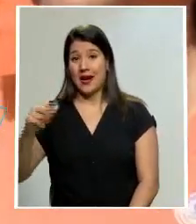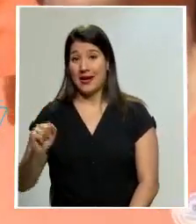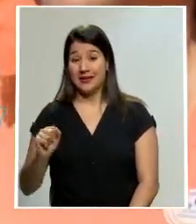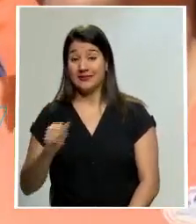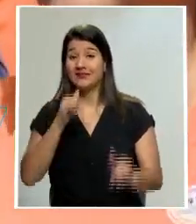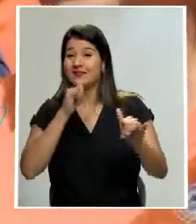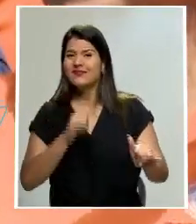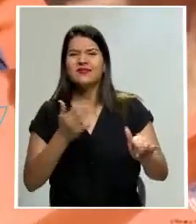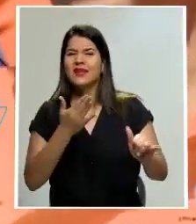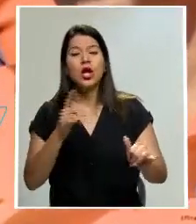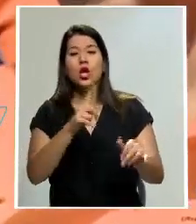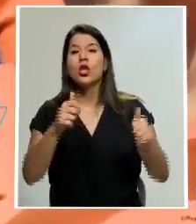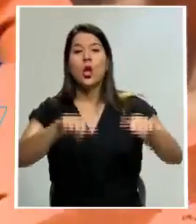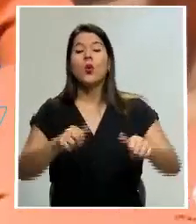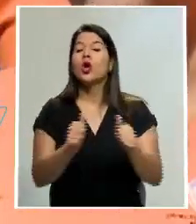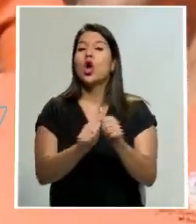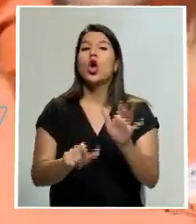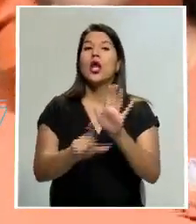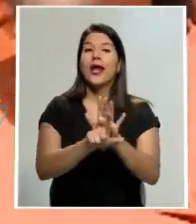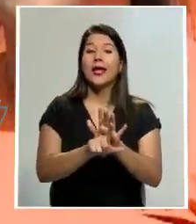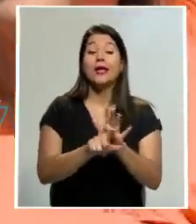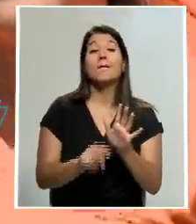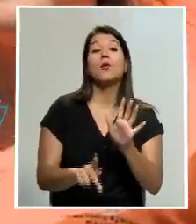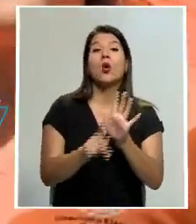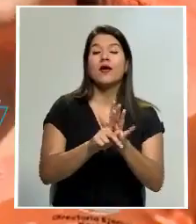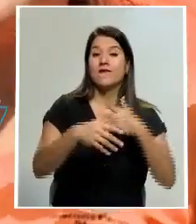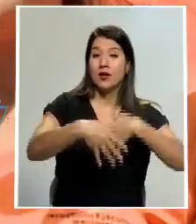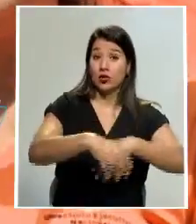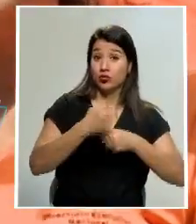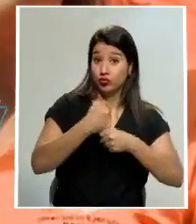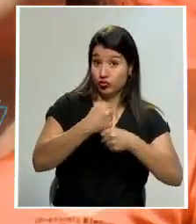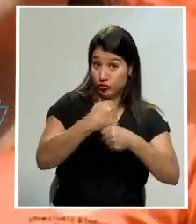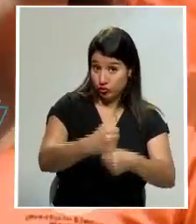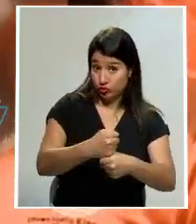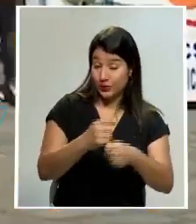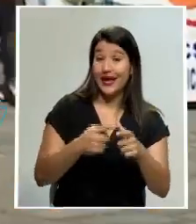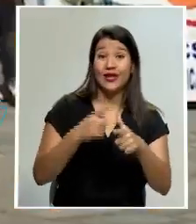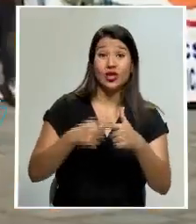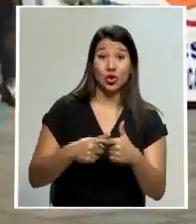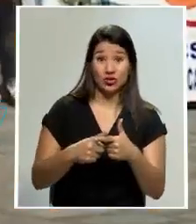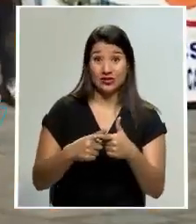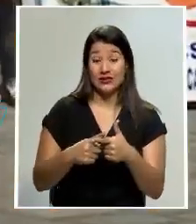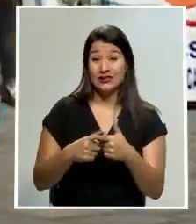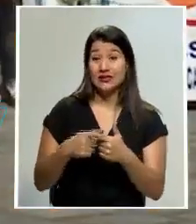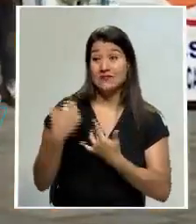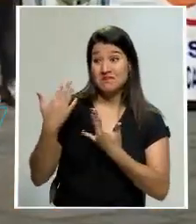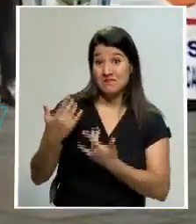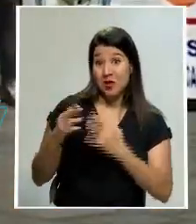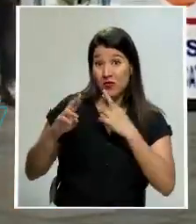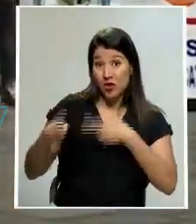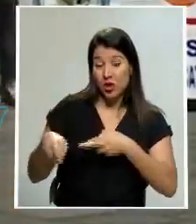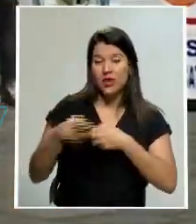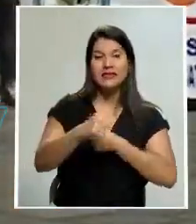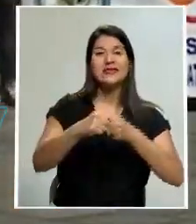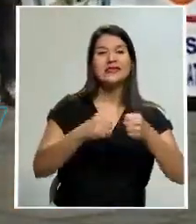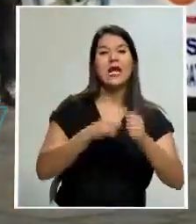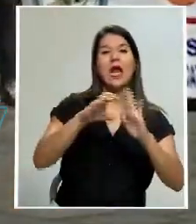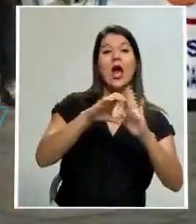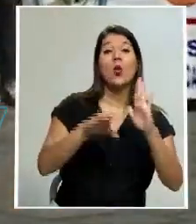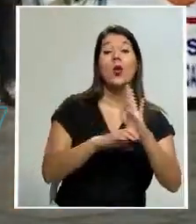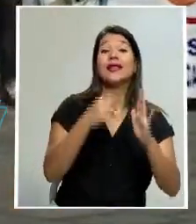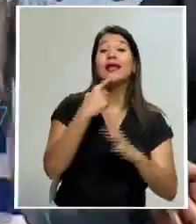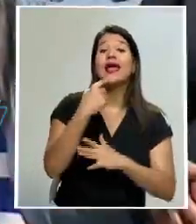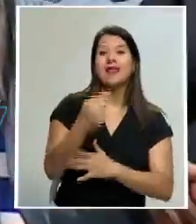general de la ANEP, Albino Vargas. Mientras dicho proceso se resuelve, la Sala Constitucional informó este miércoles que se suspenden las